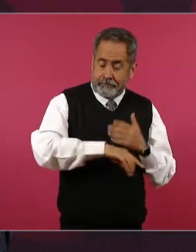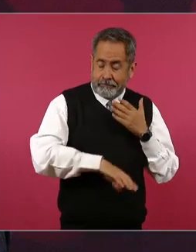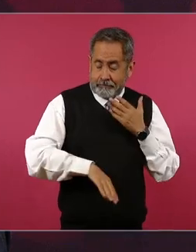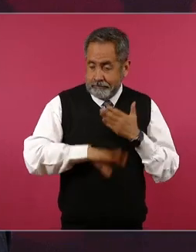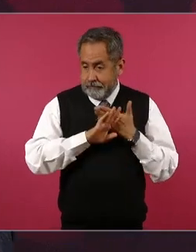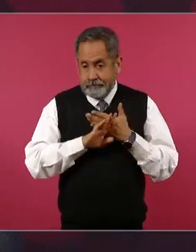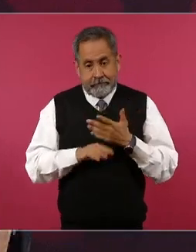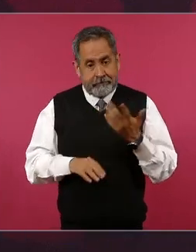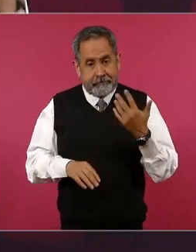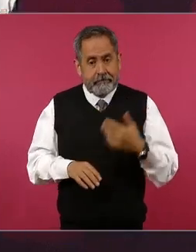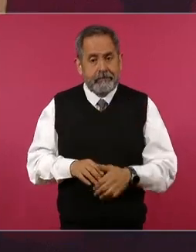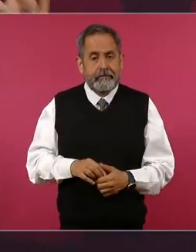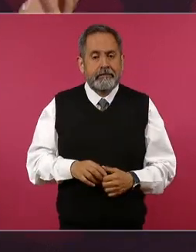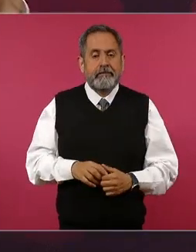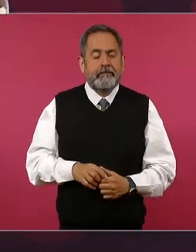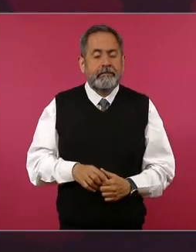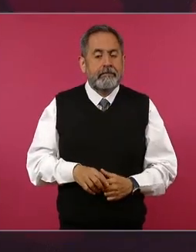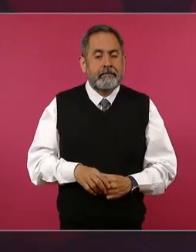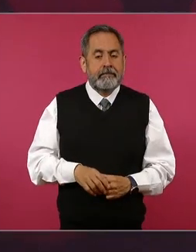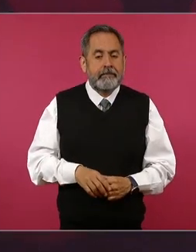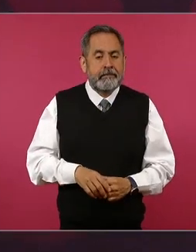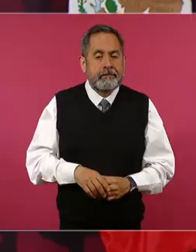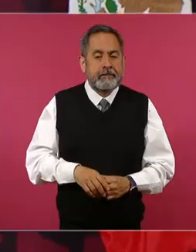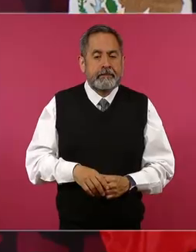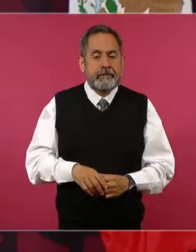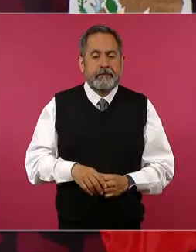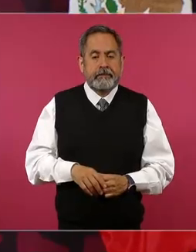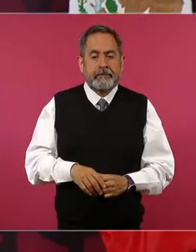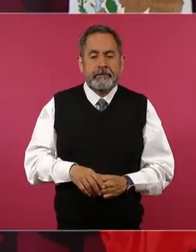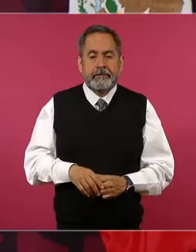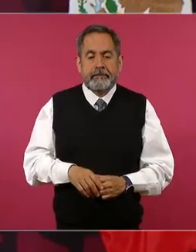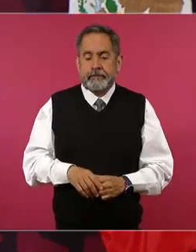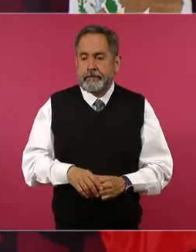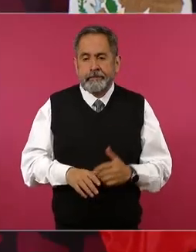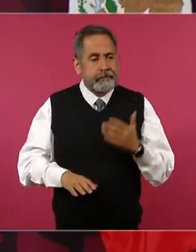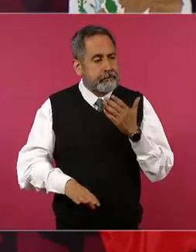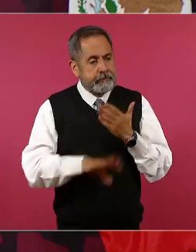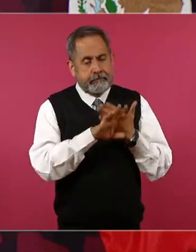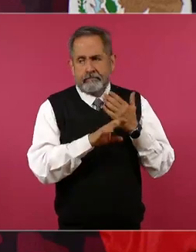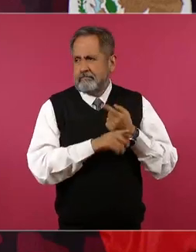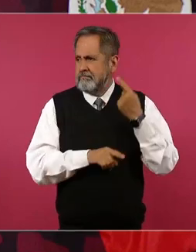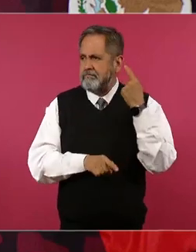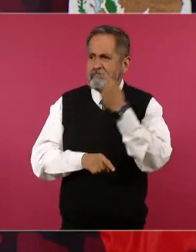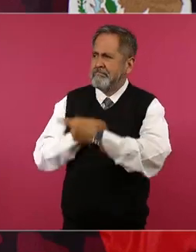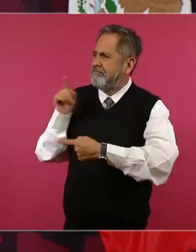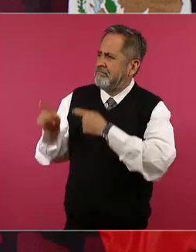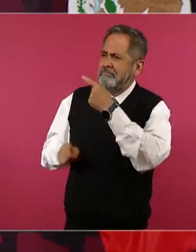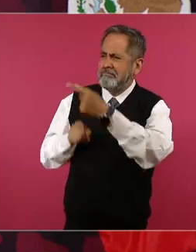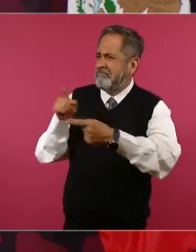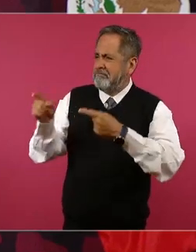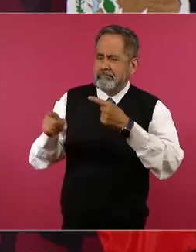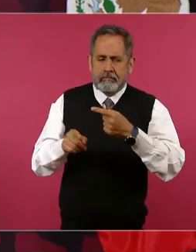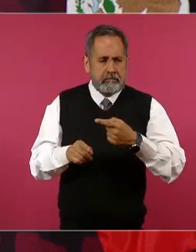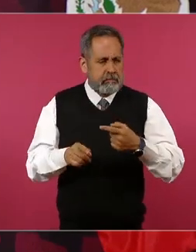ahora ya se critica a todos qué bueno